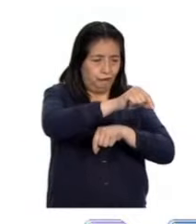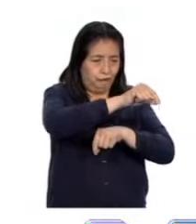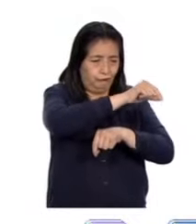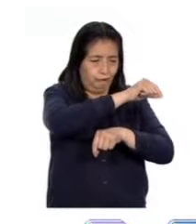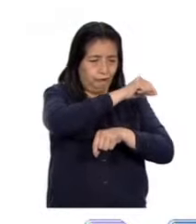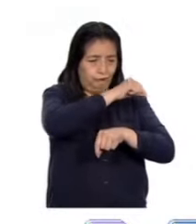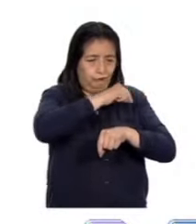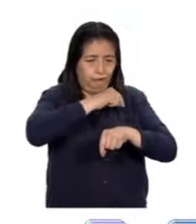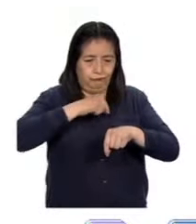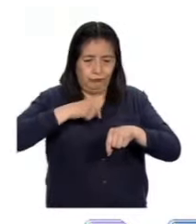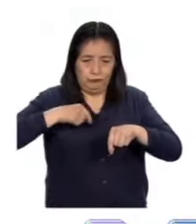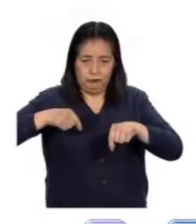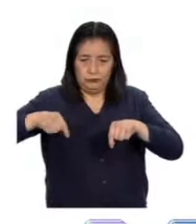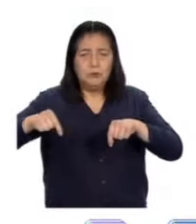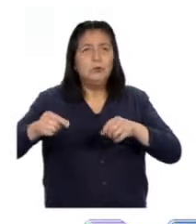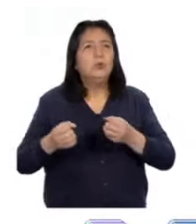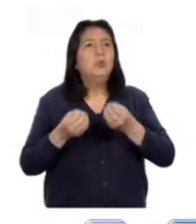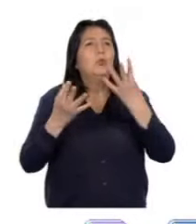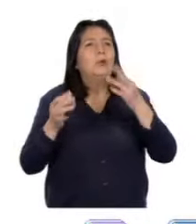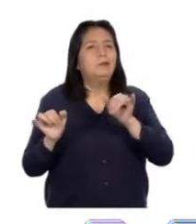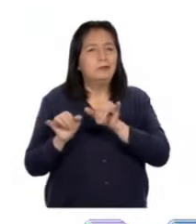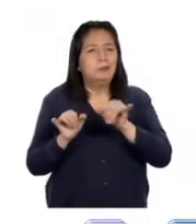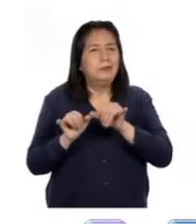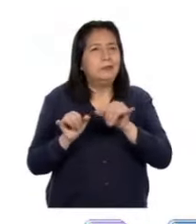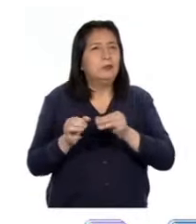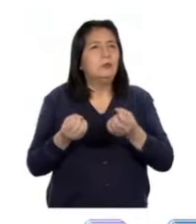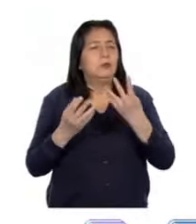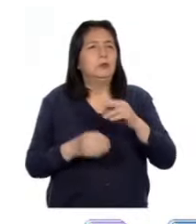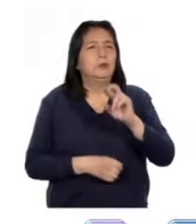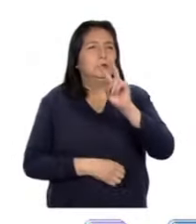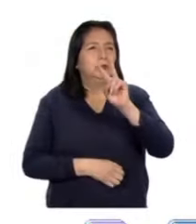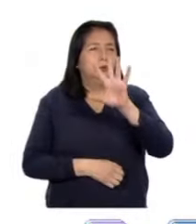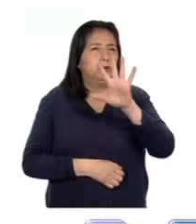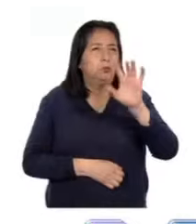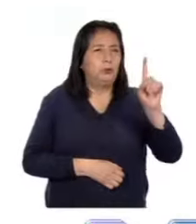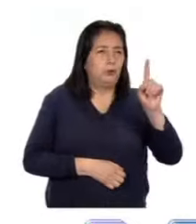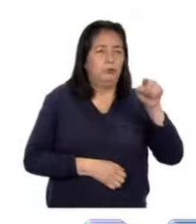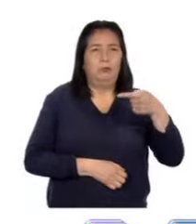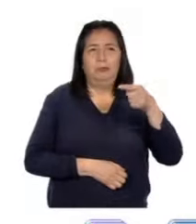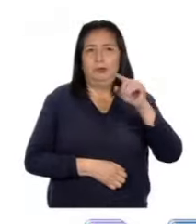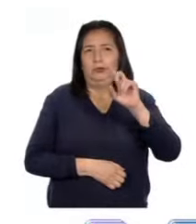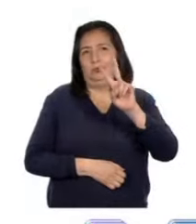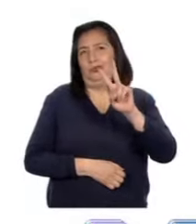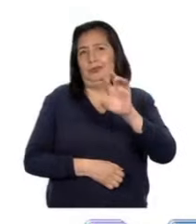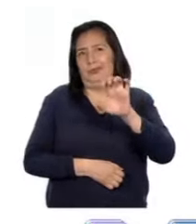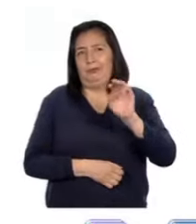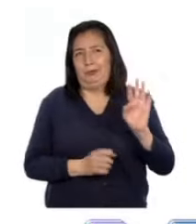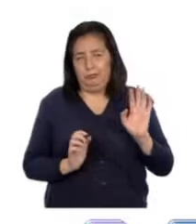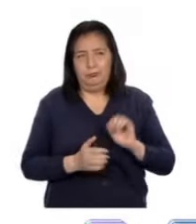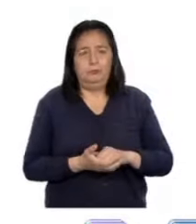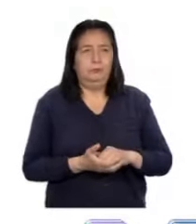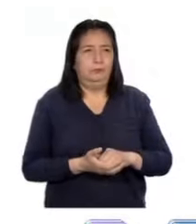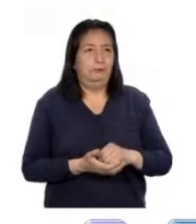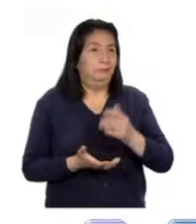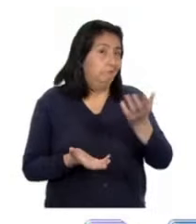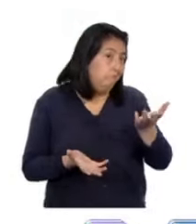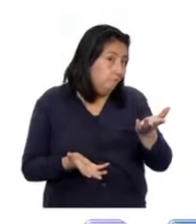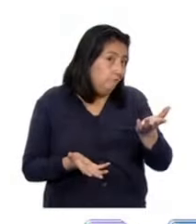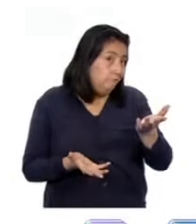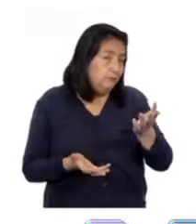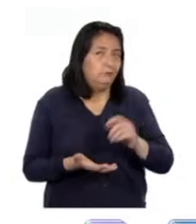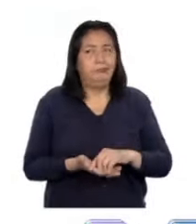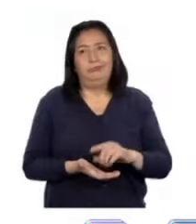hilo y la estaca, se obtendrá una longitud de 251,2 centímetros. Lo cual